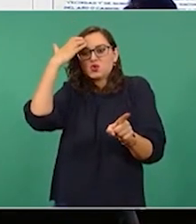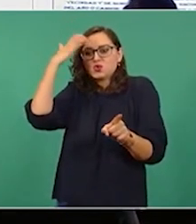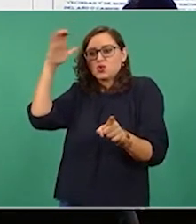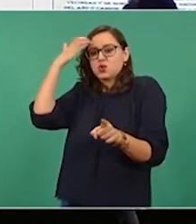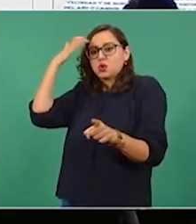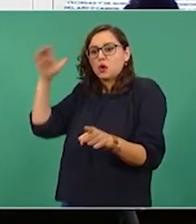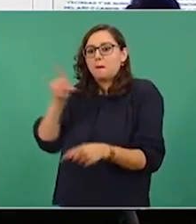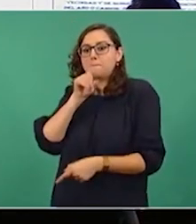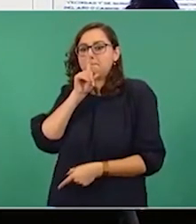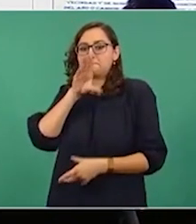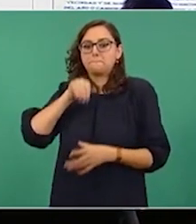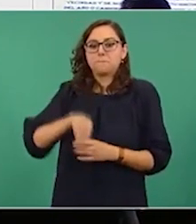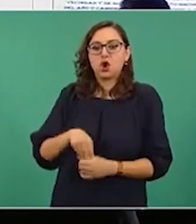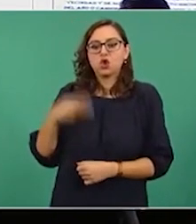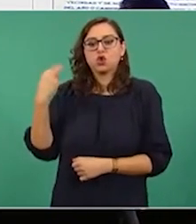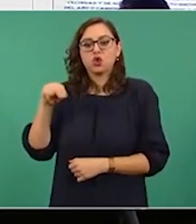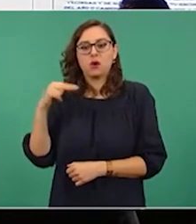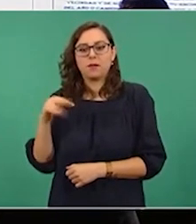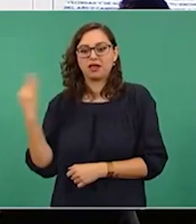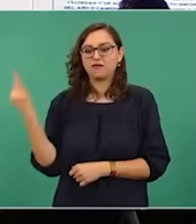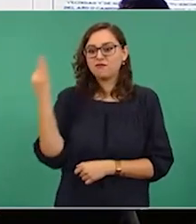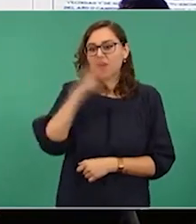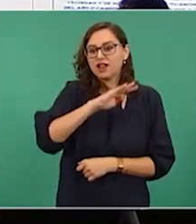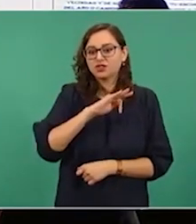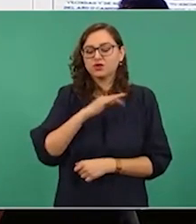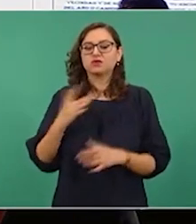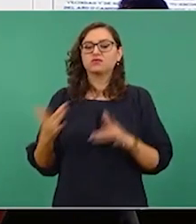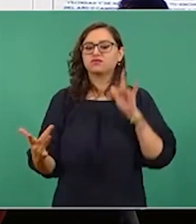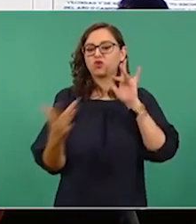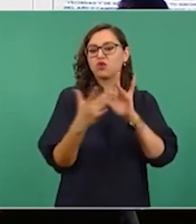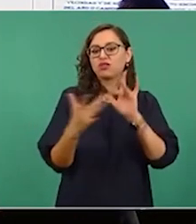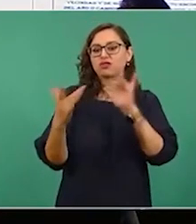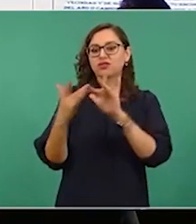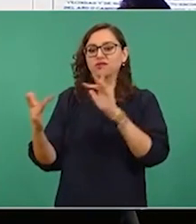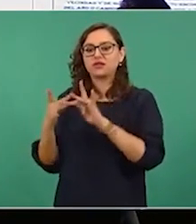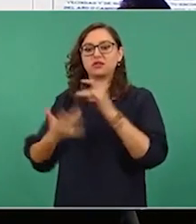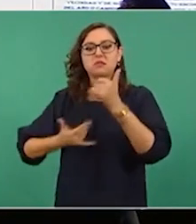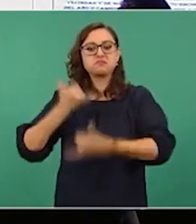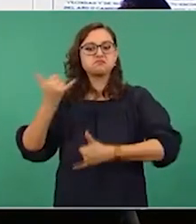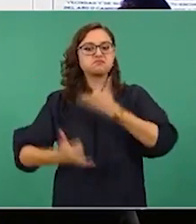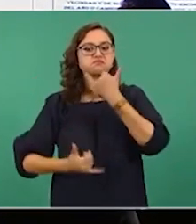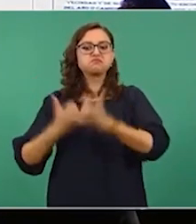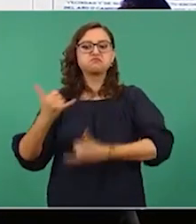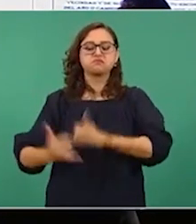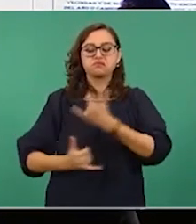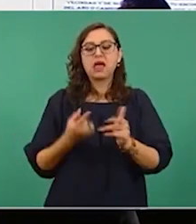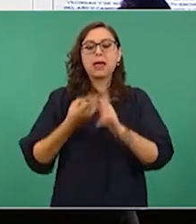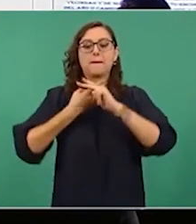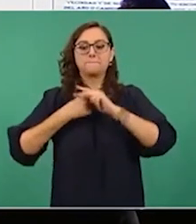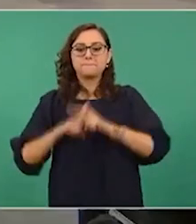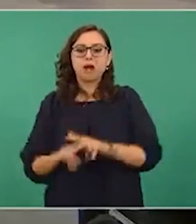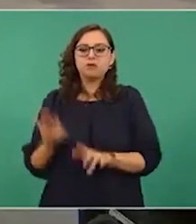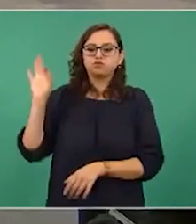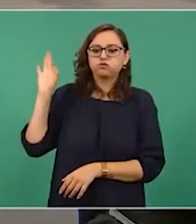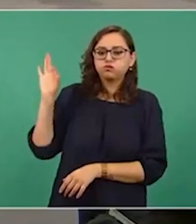entran en relación a través de internet, porque pueden jugar por internet y empiezan